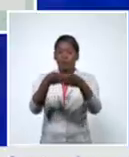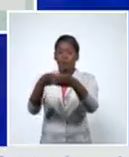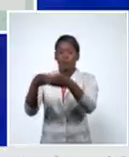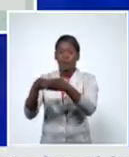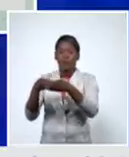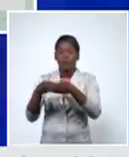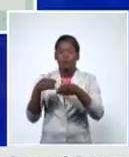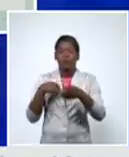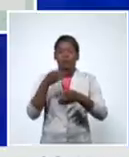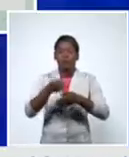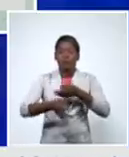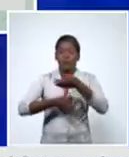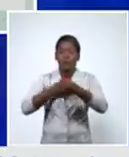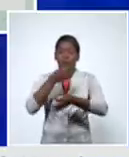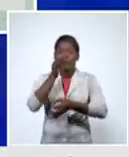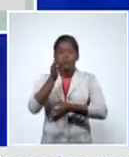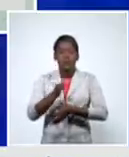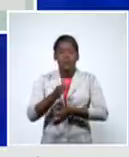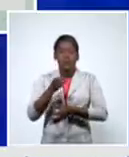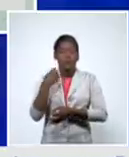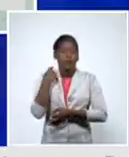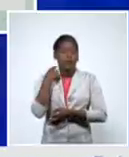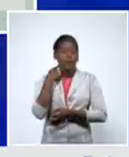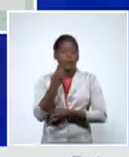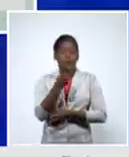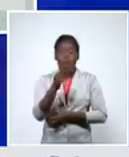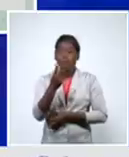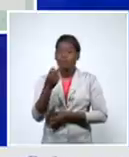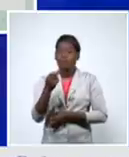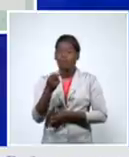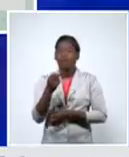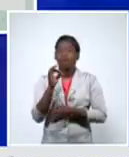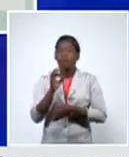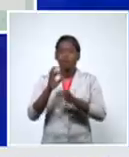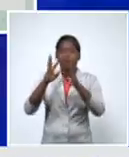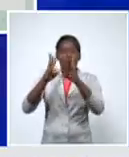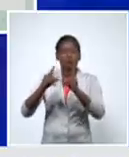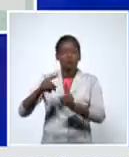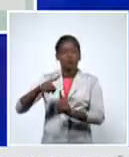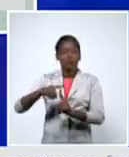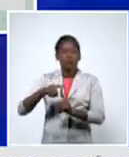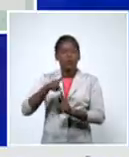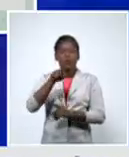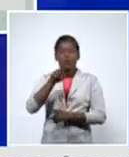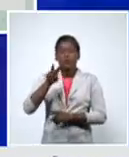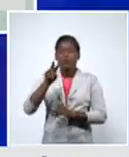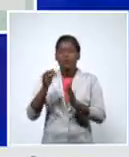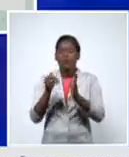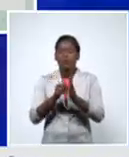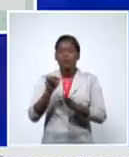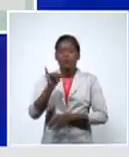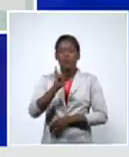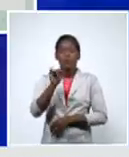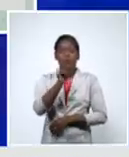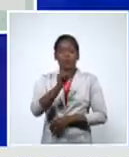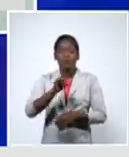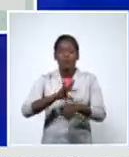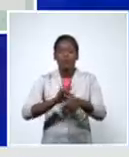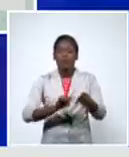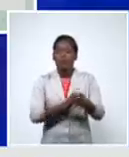2020 se diagnosticaron 12.066 personas con COVID-19